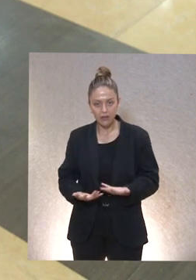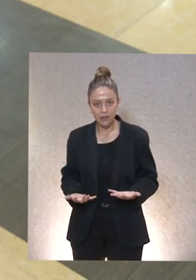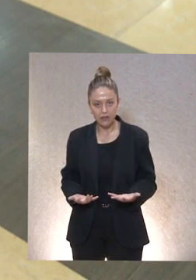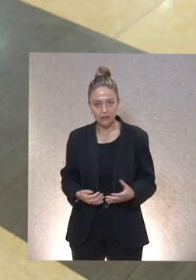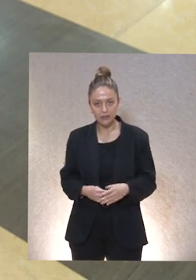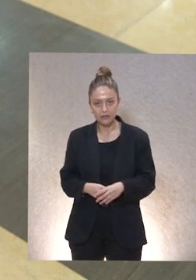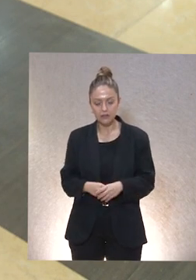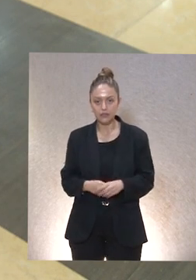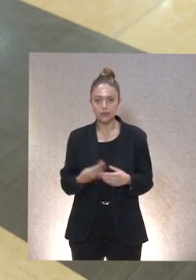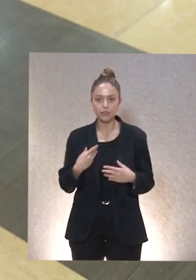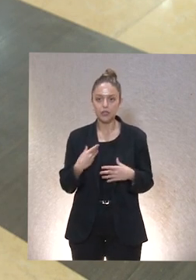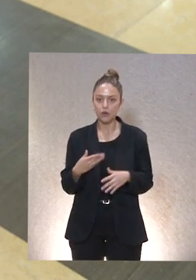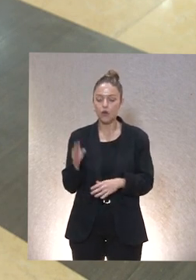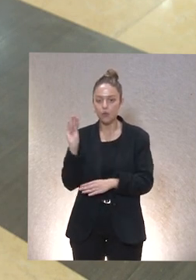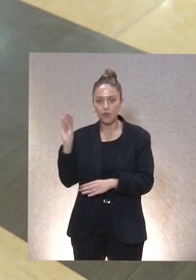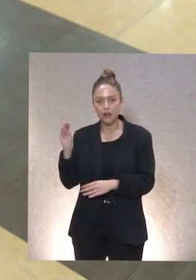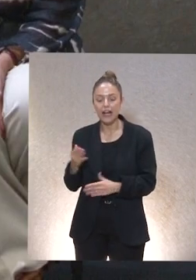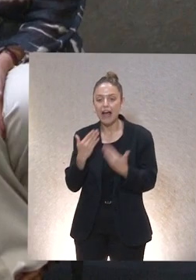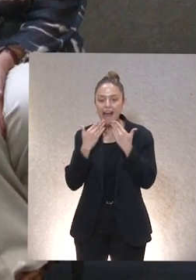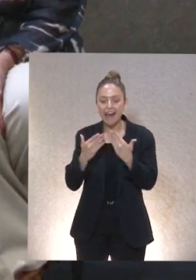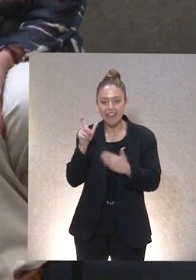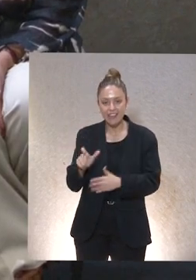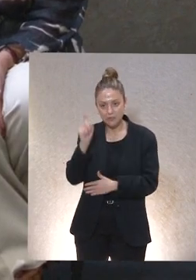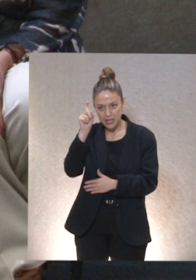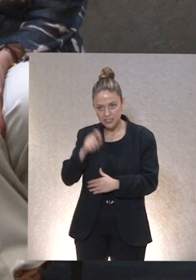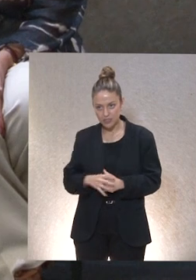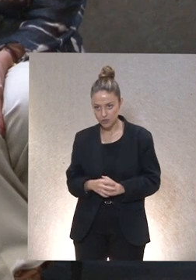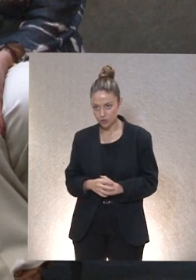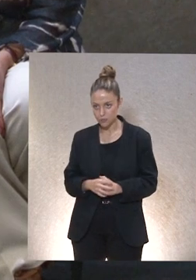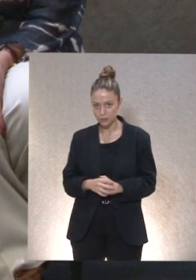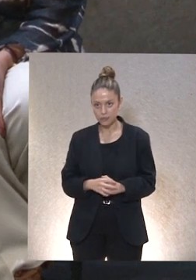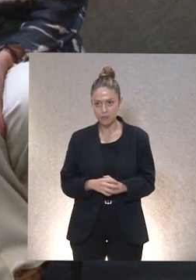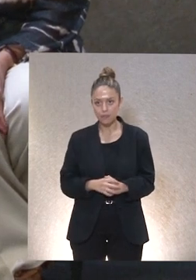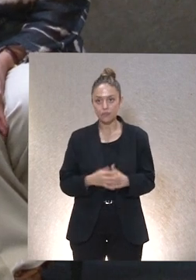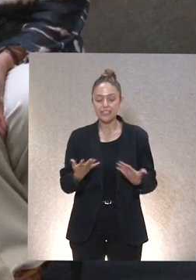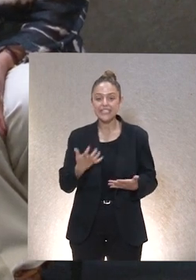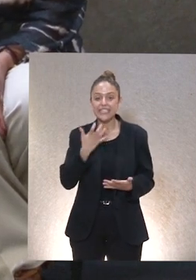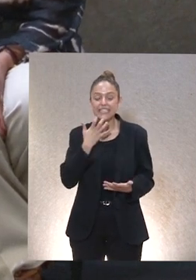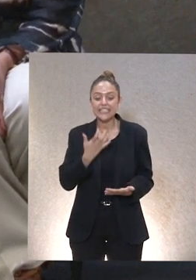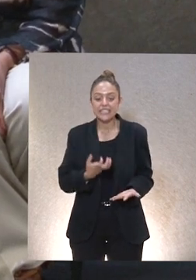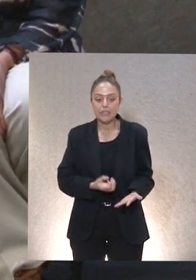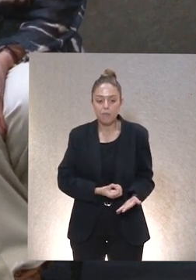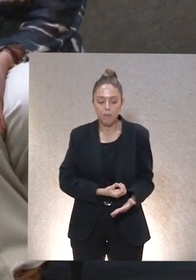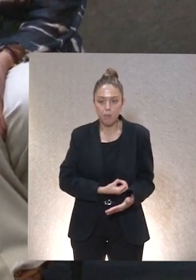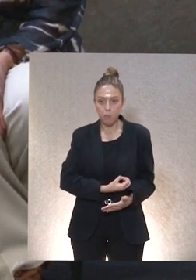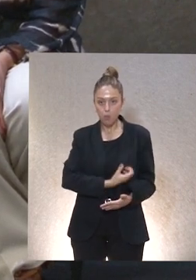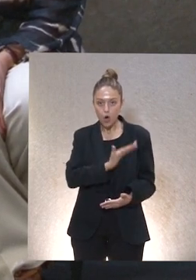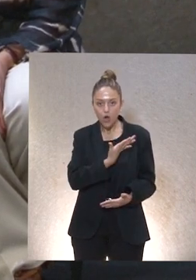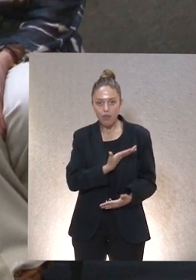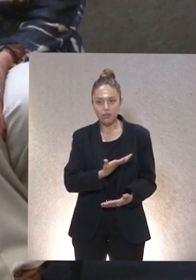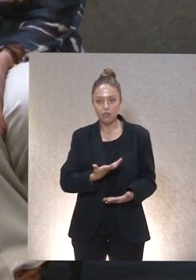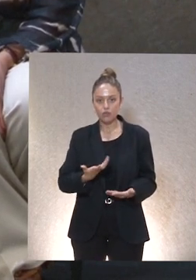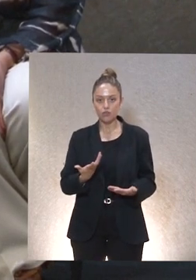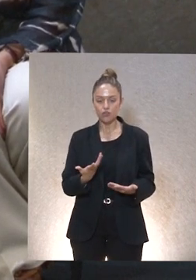Pero vuelvo solamente al abocatio. Gracias, maestro. Bueno, por la vocación, si entendemos por vocación, o sea, abocar es llamar, ser